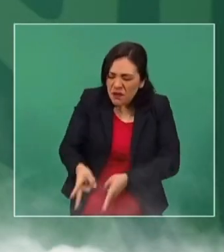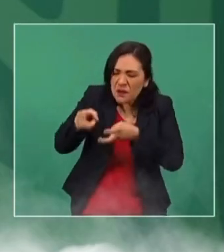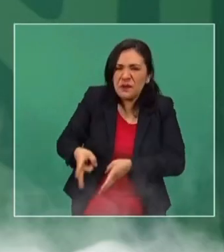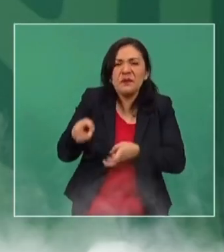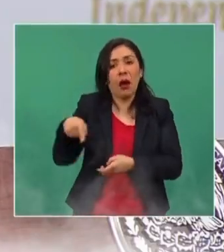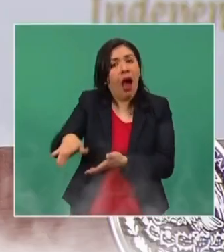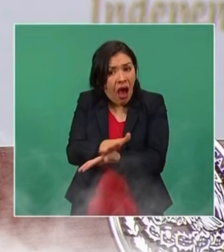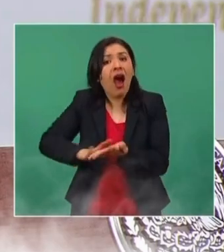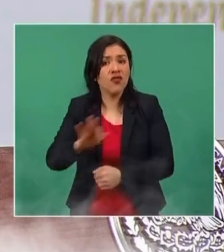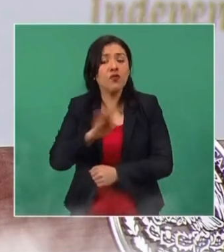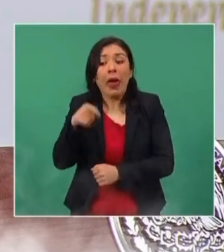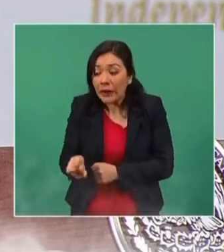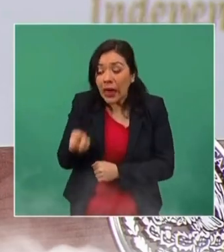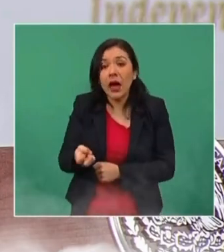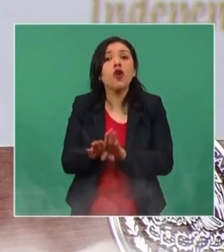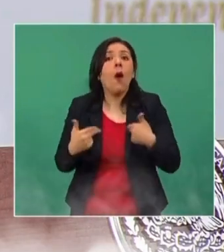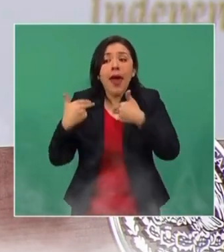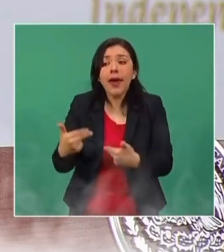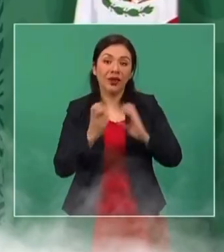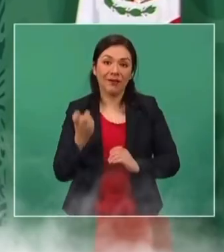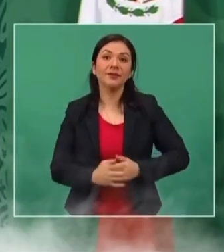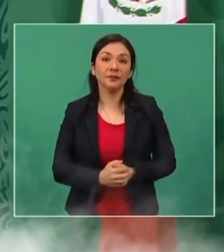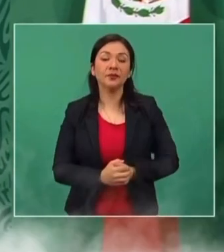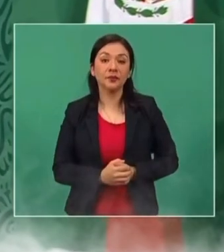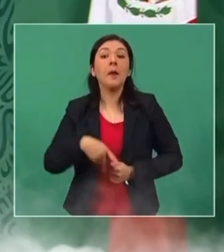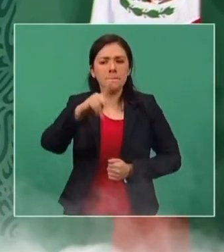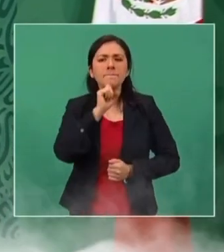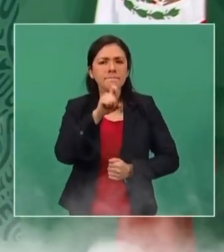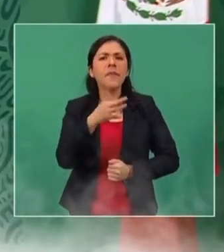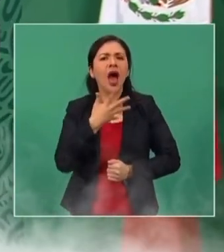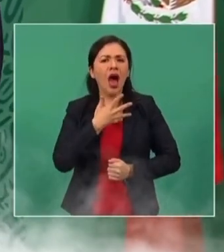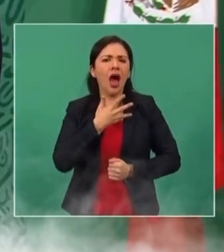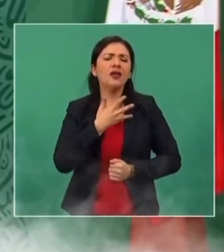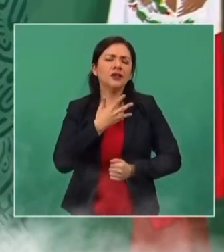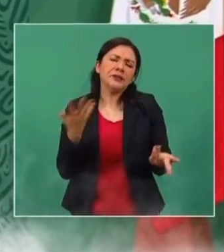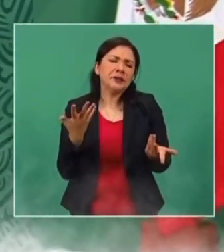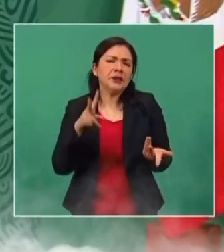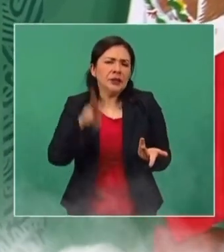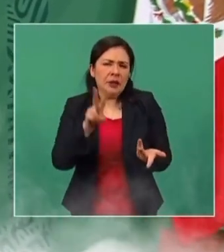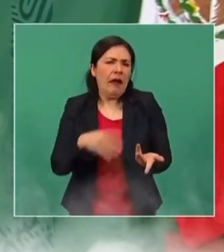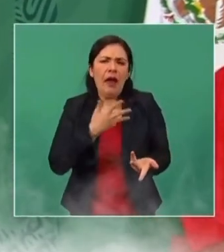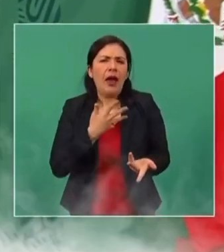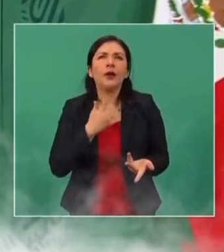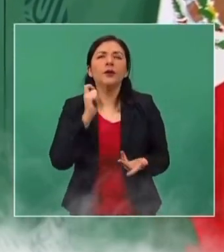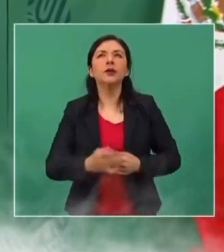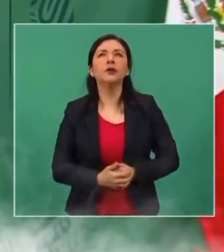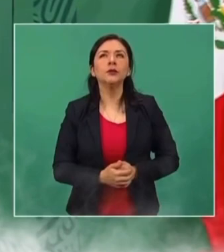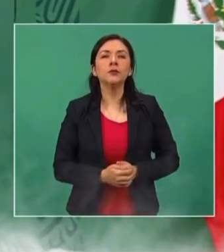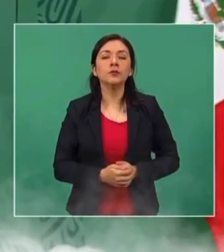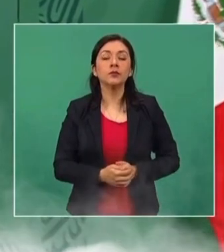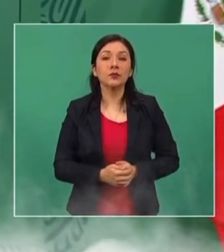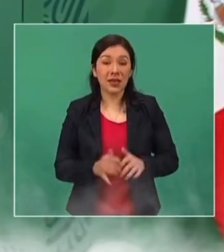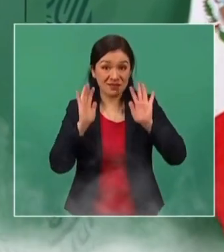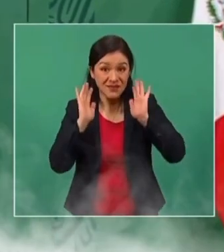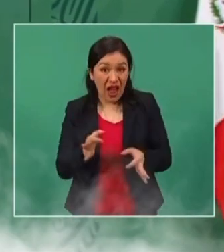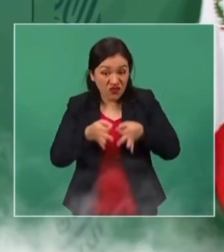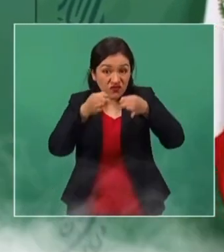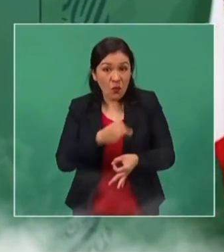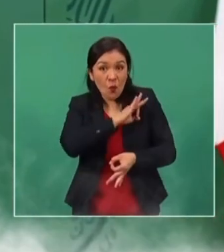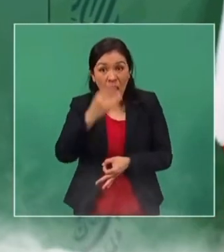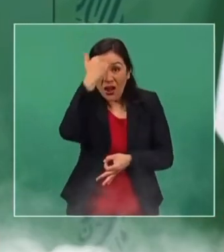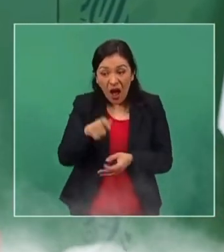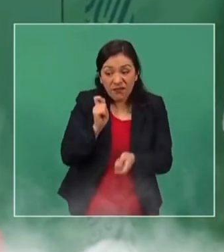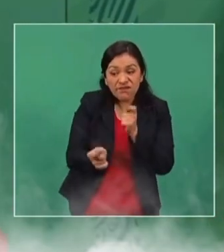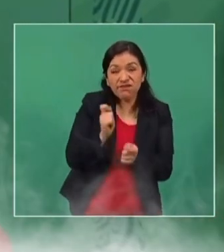yacimientos, sino porque se trata de la herencia de las nuevas generaciones. Pero hay también otra realidad. No se ha logrado avanzar lo